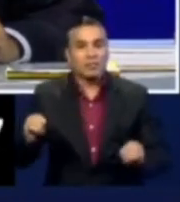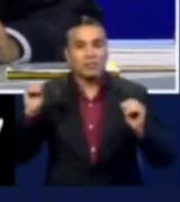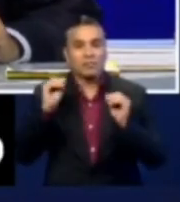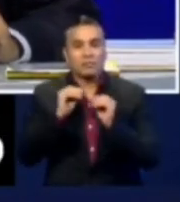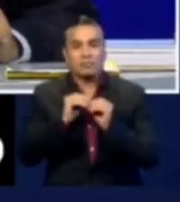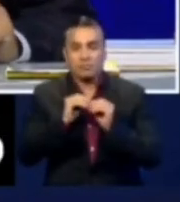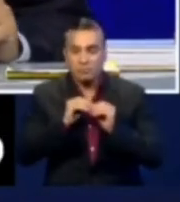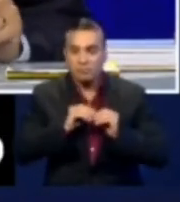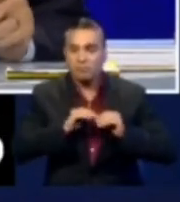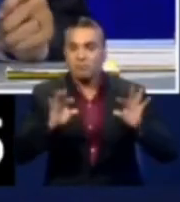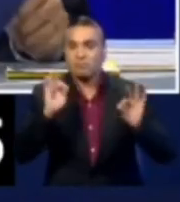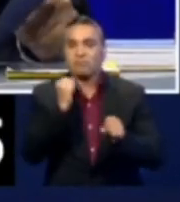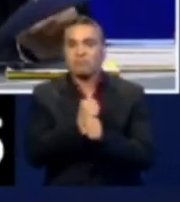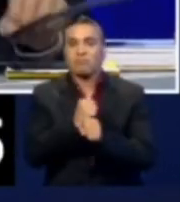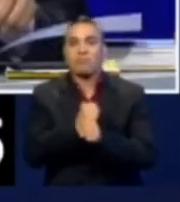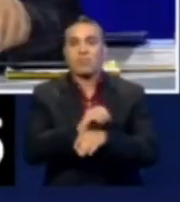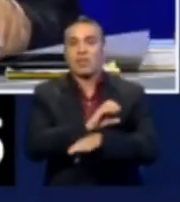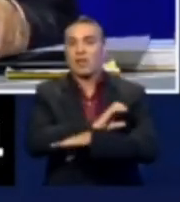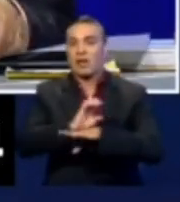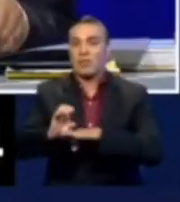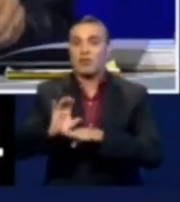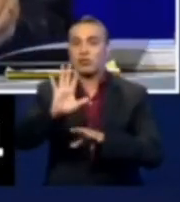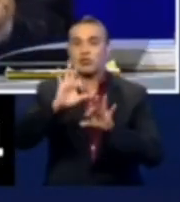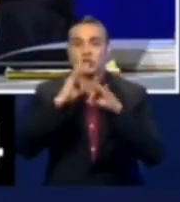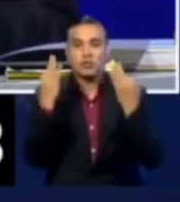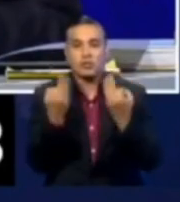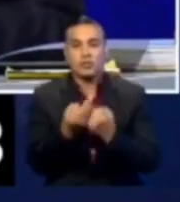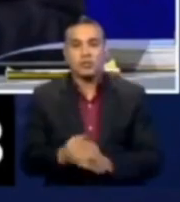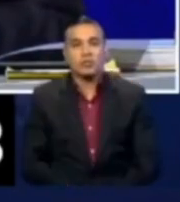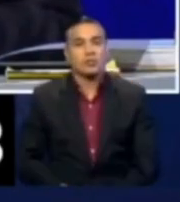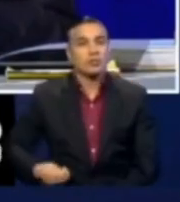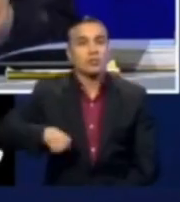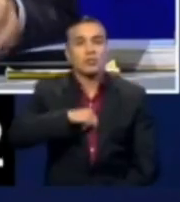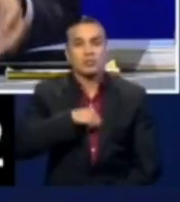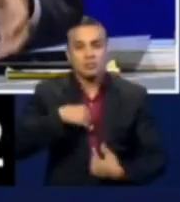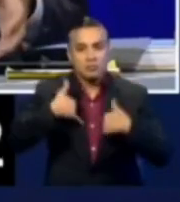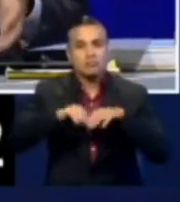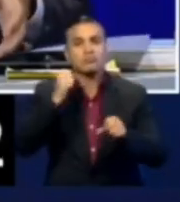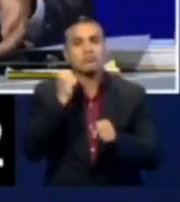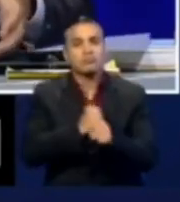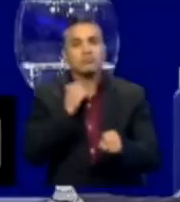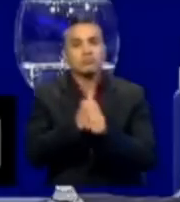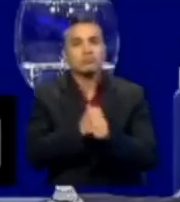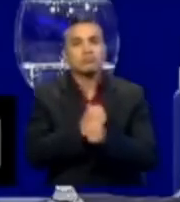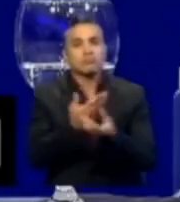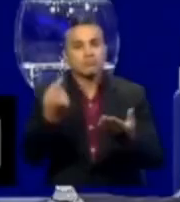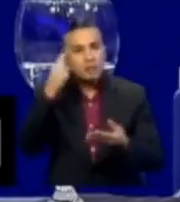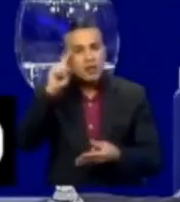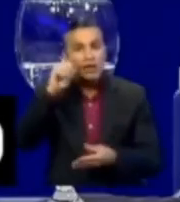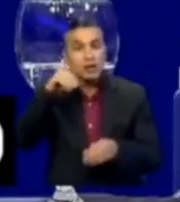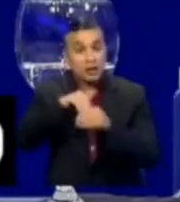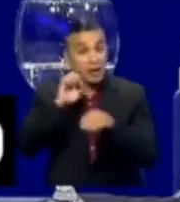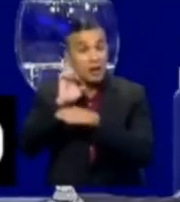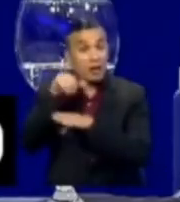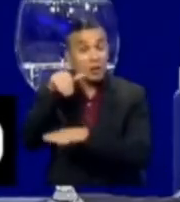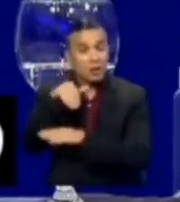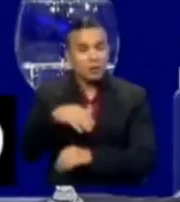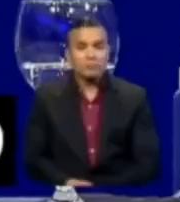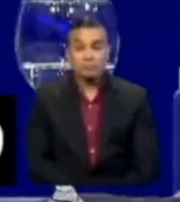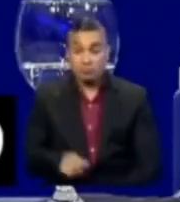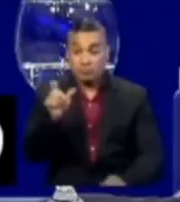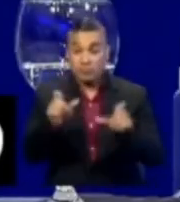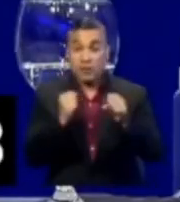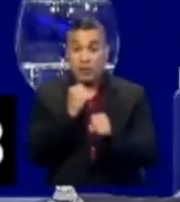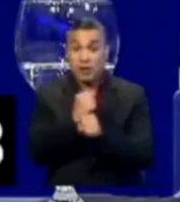cobertura adecuada a los campesinos y sus familias. Nosotros vamos a seguir trabajando para que en este país los